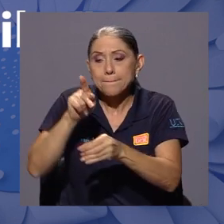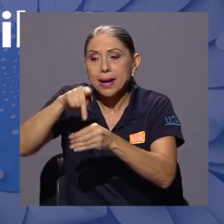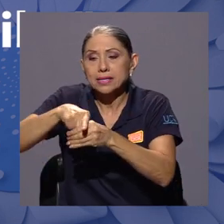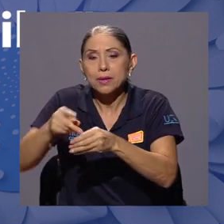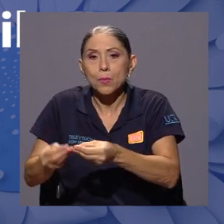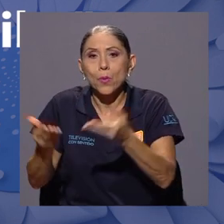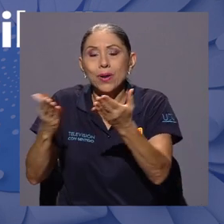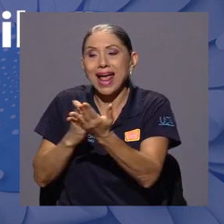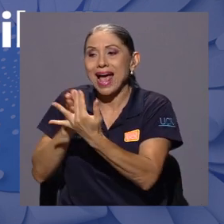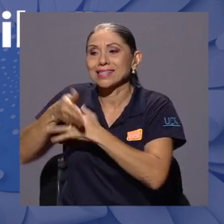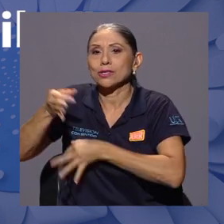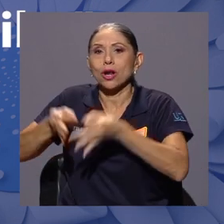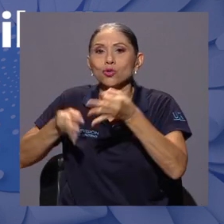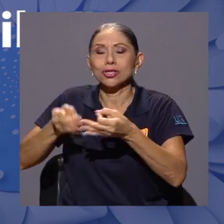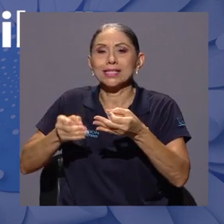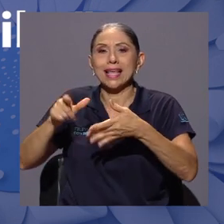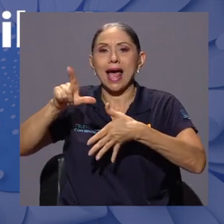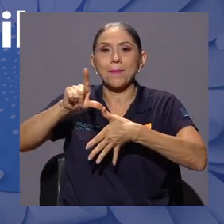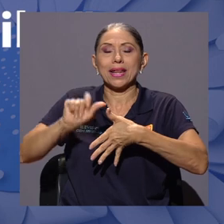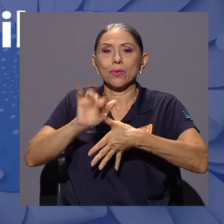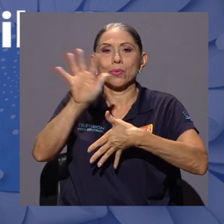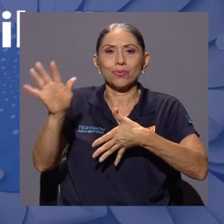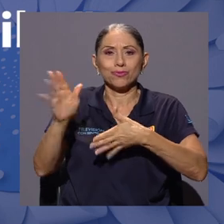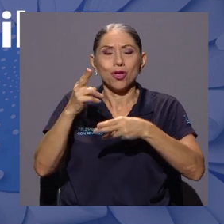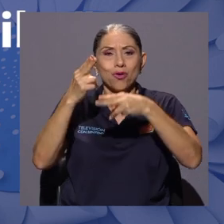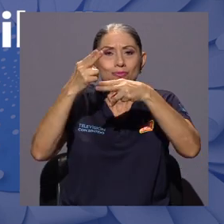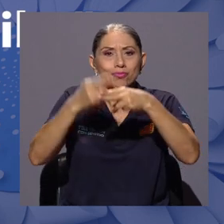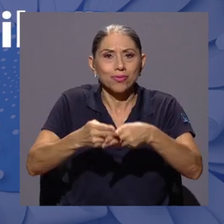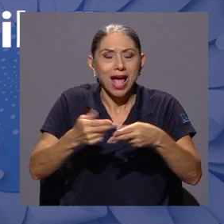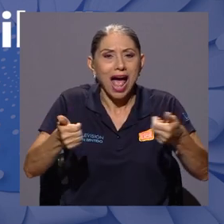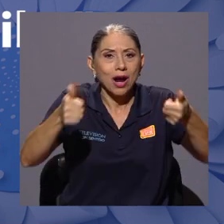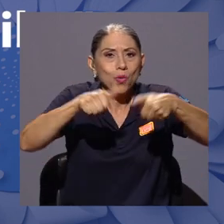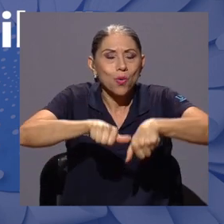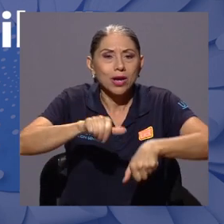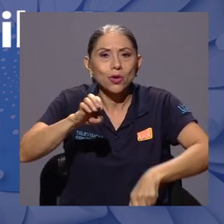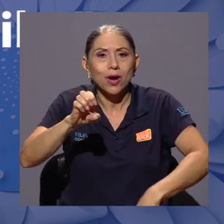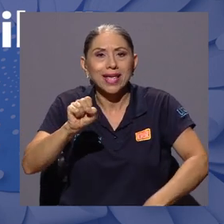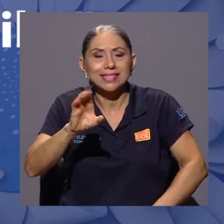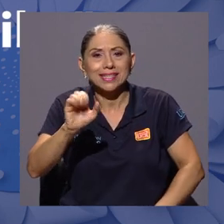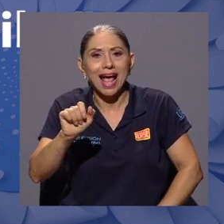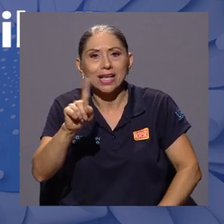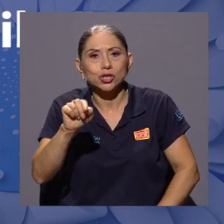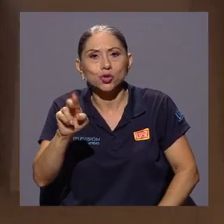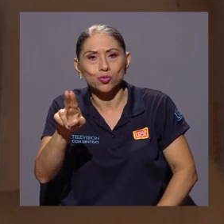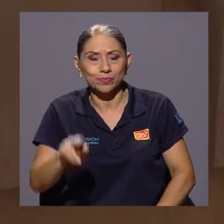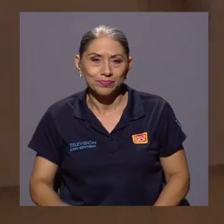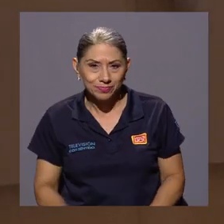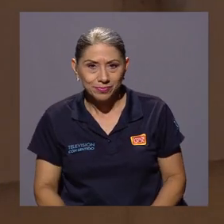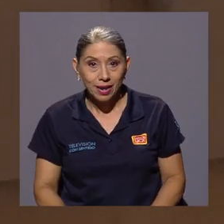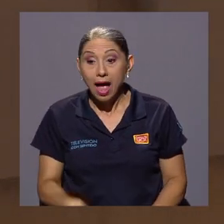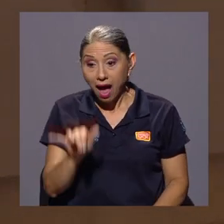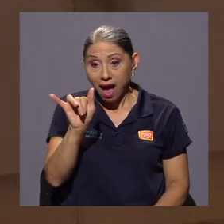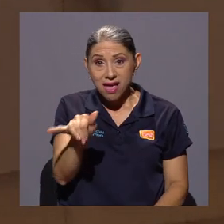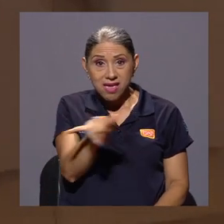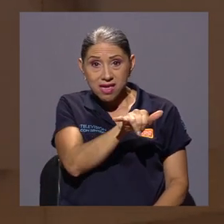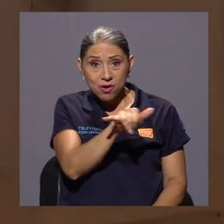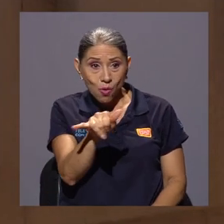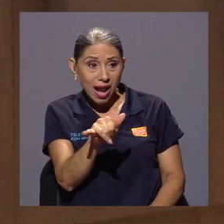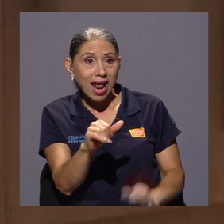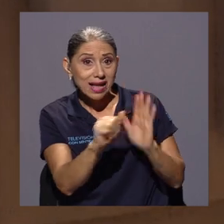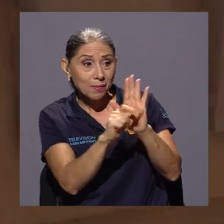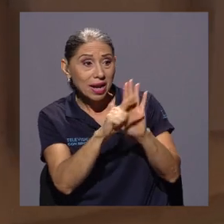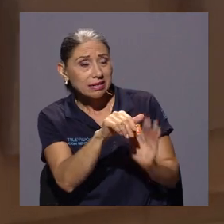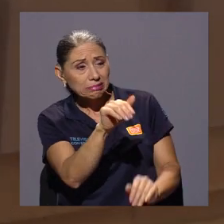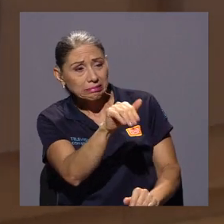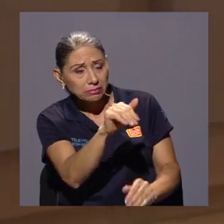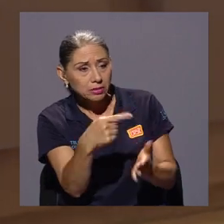y el Acceso a la Justicia en América Latina y el Caribe, conocido como Acuerdo Escazú, así como a la Asamblea Legislativa